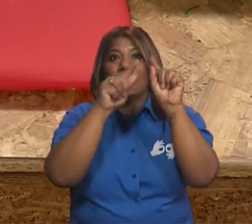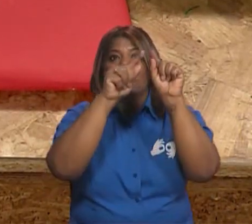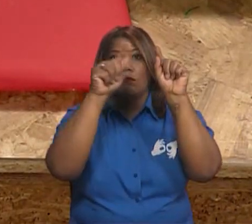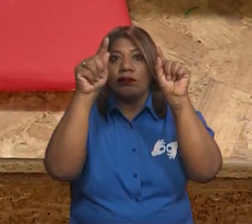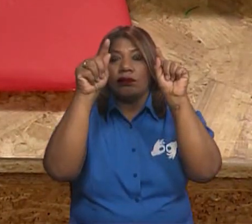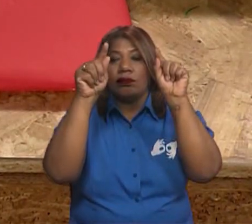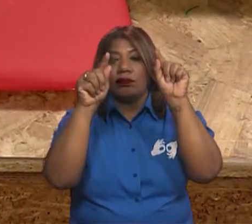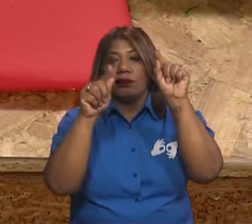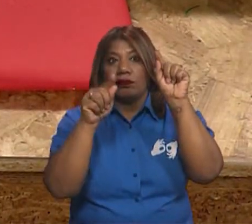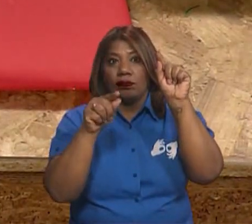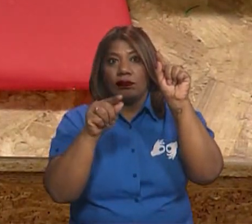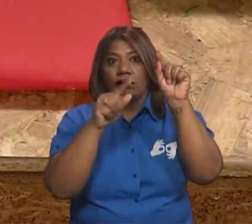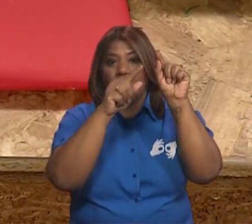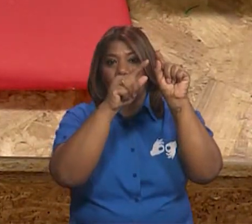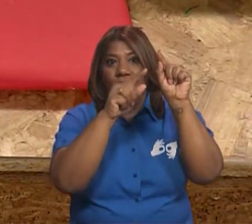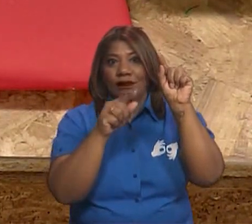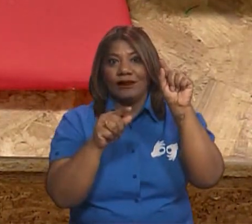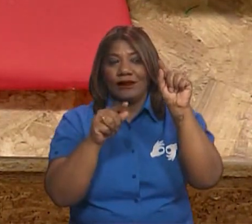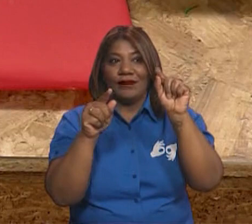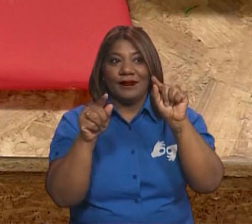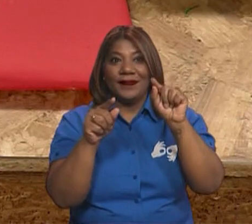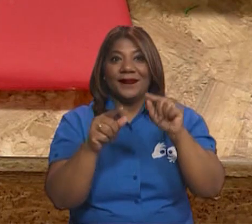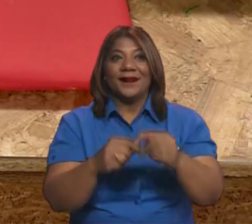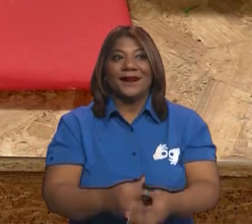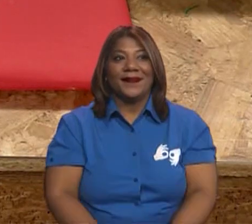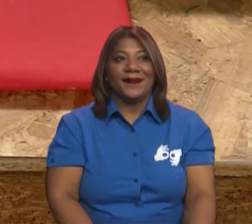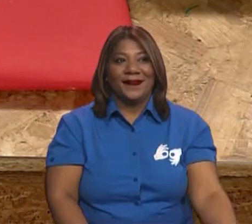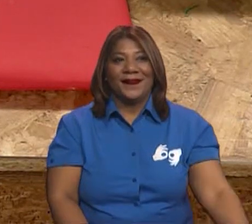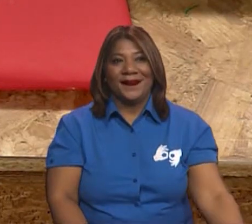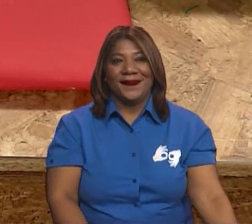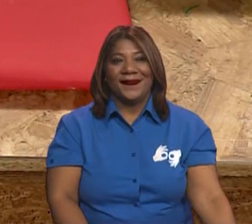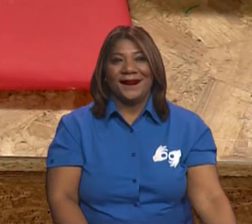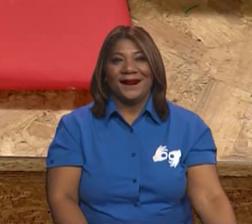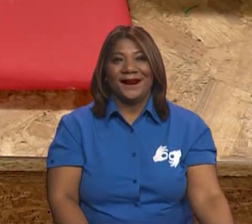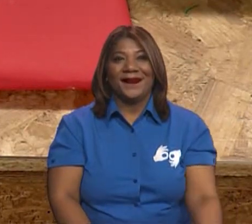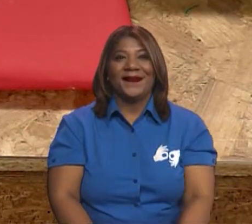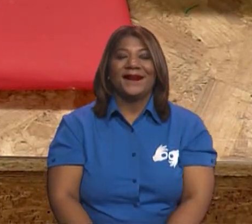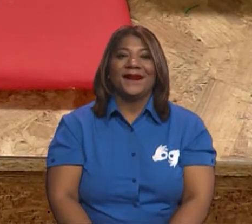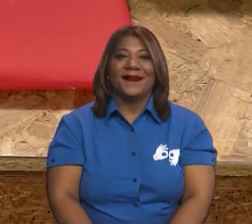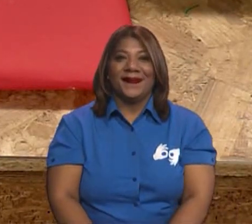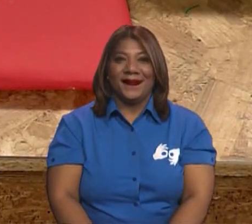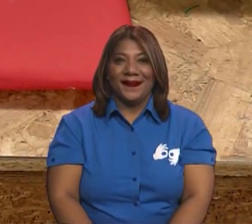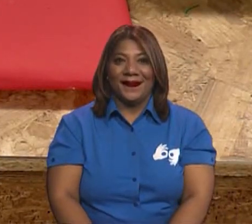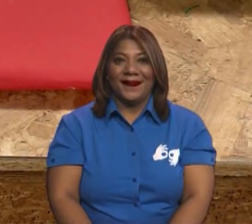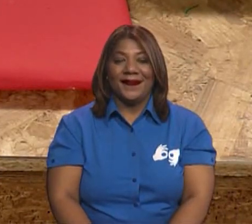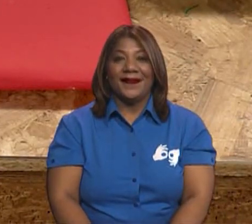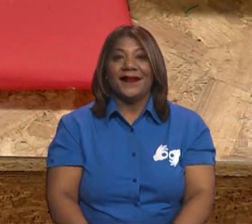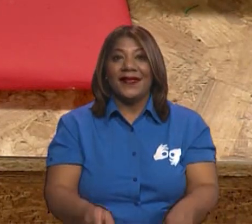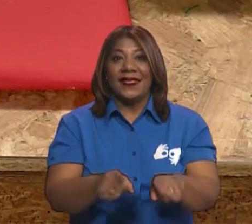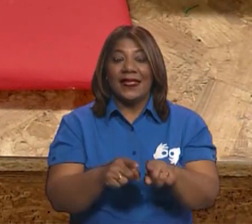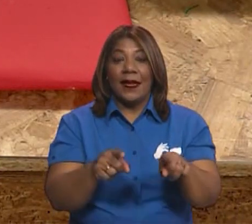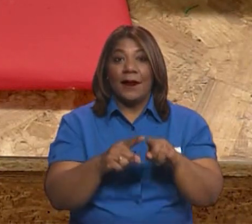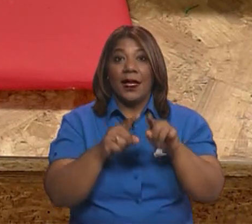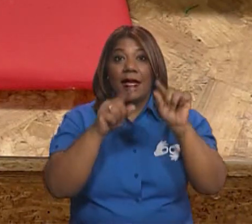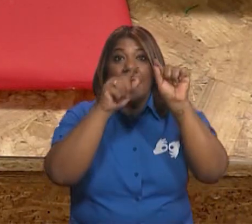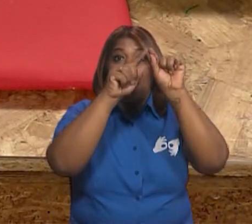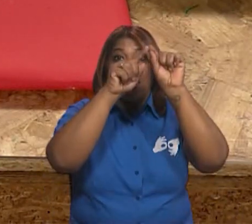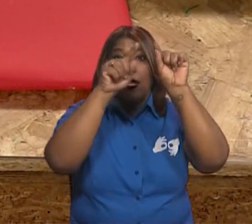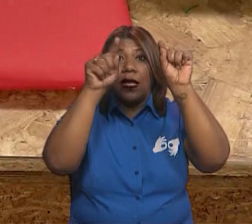Tres lados. Ahora también tenemos al cuadrado, pero